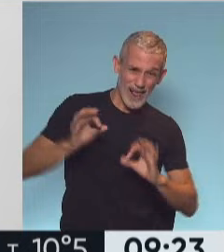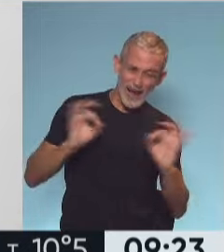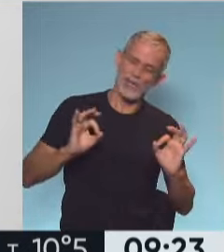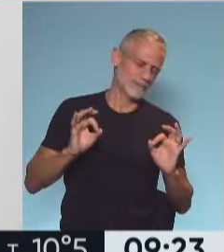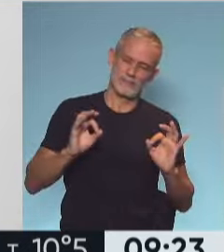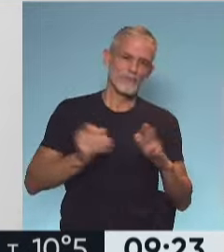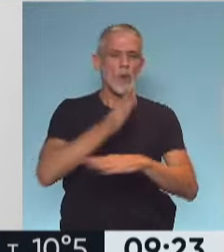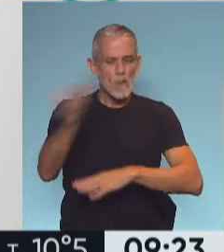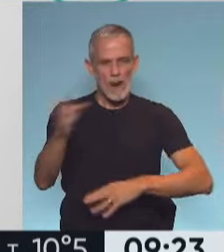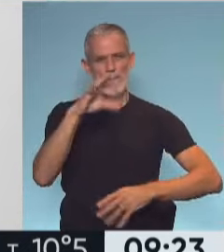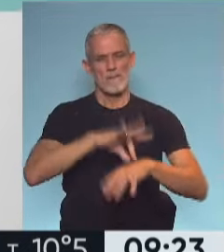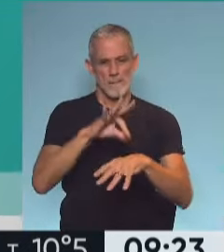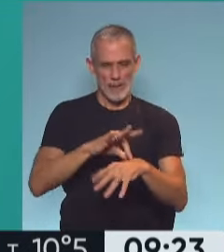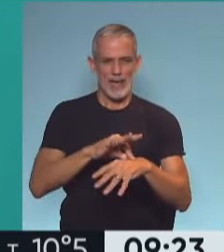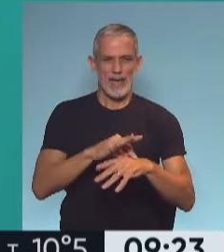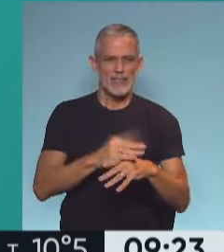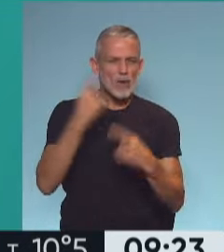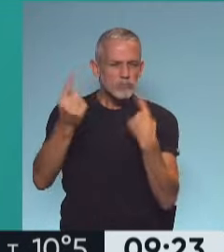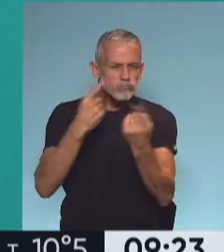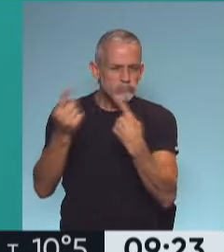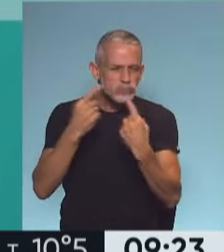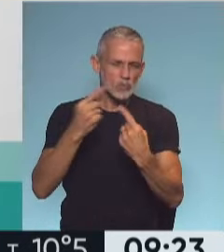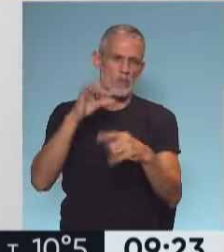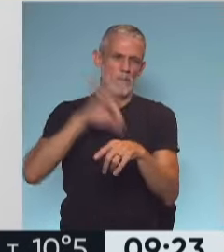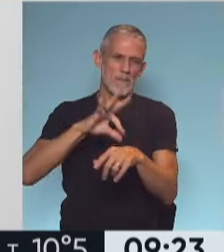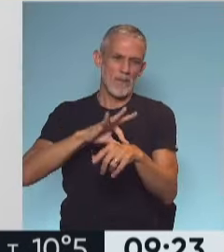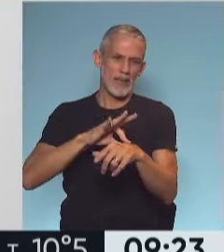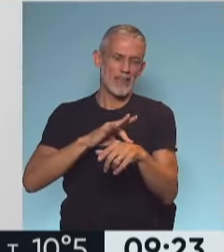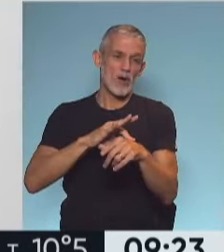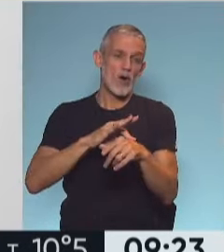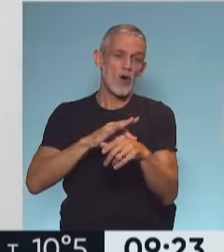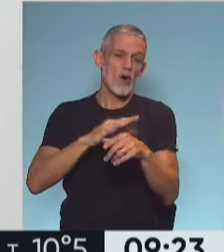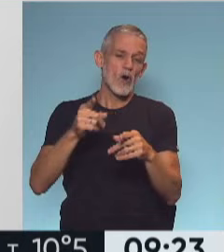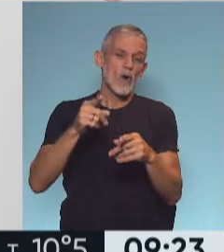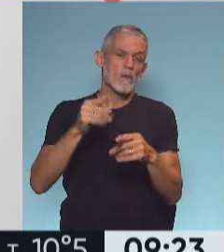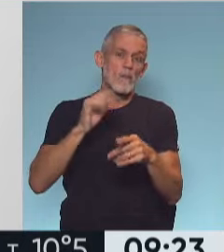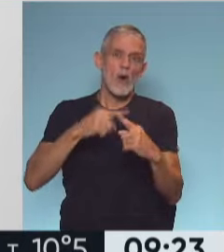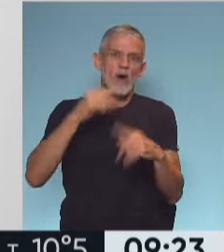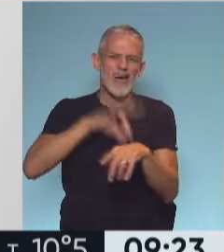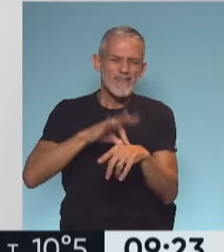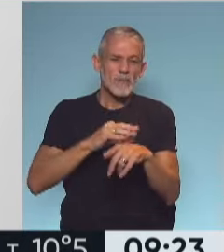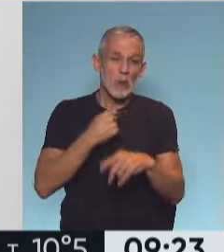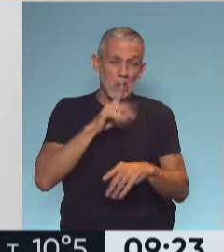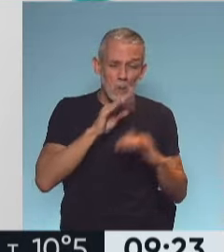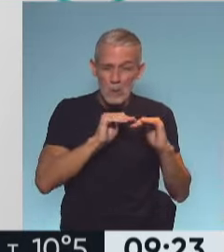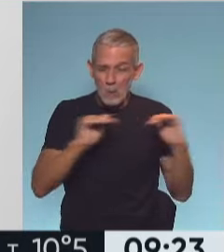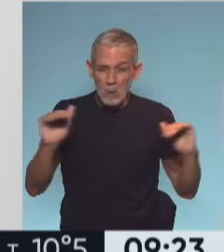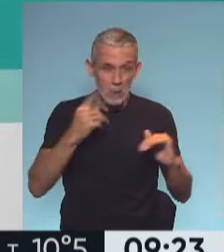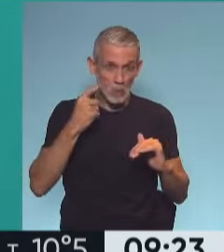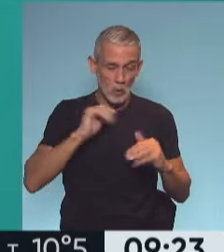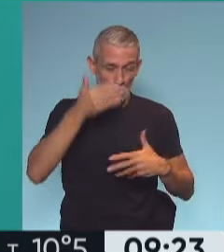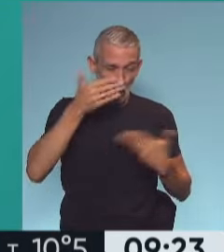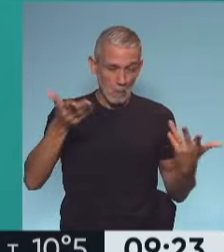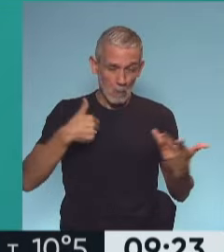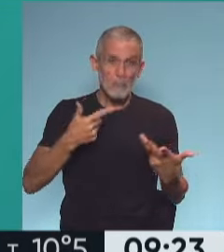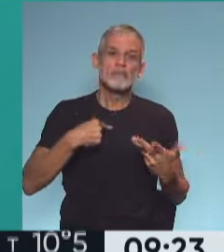siempre hay que tener en cuenta consultar con el médico por sobre todas las cosas con estas enfermedades que son silenciosas pero que dañan